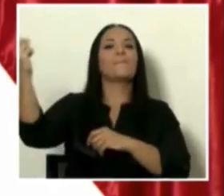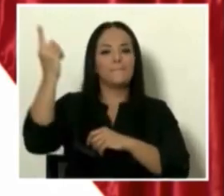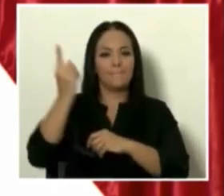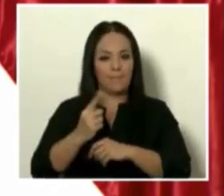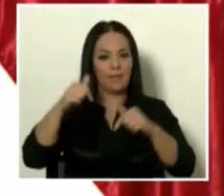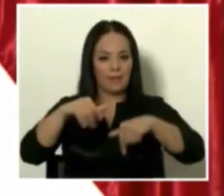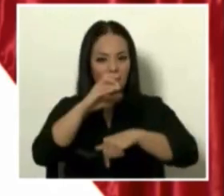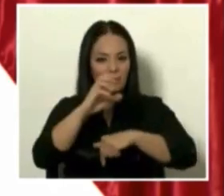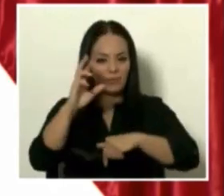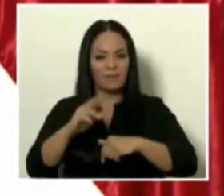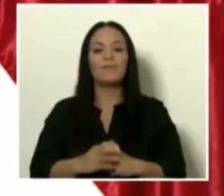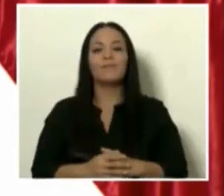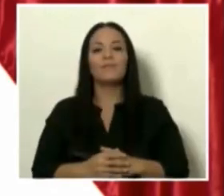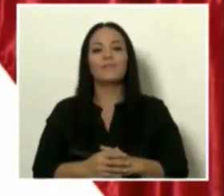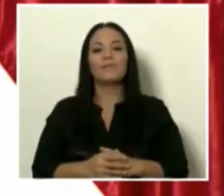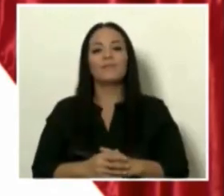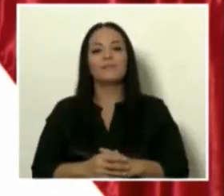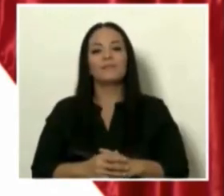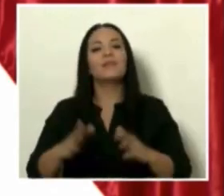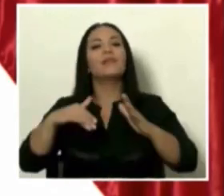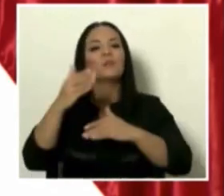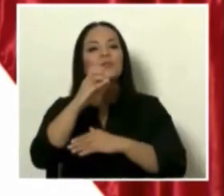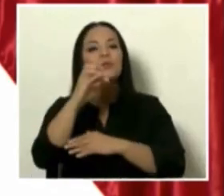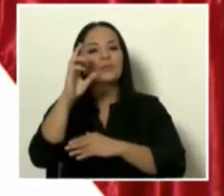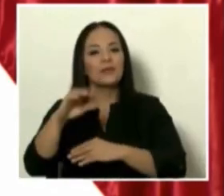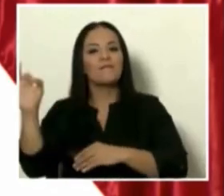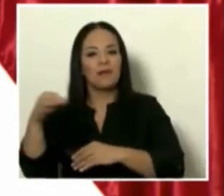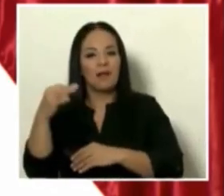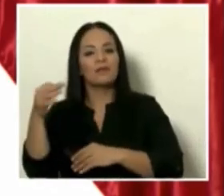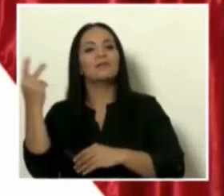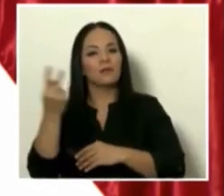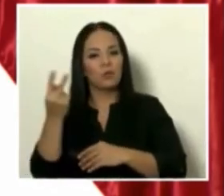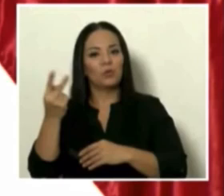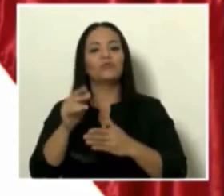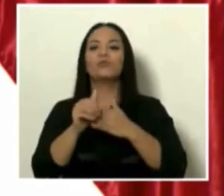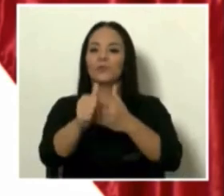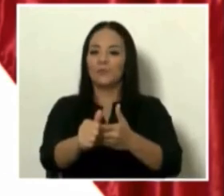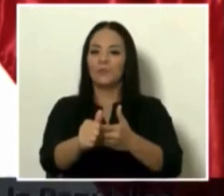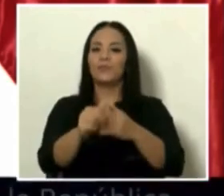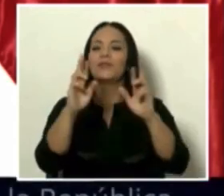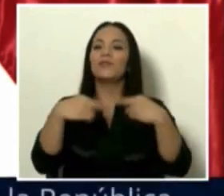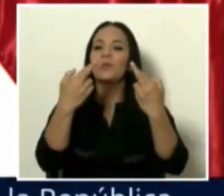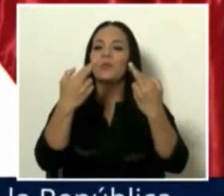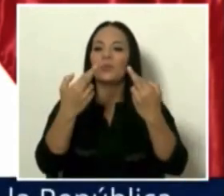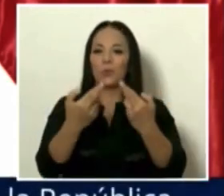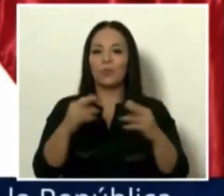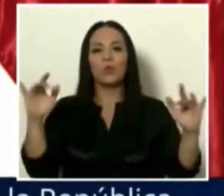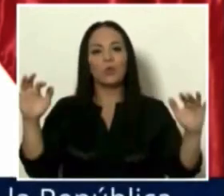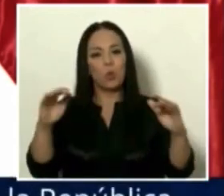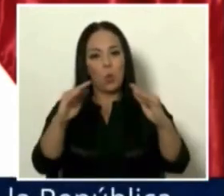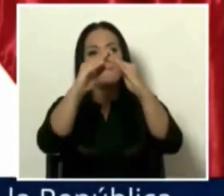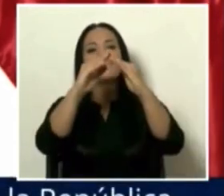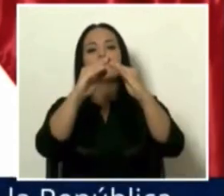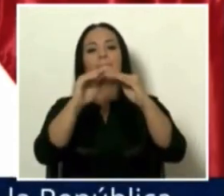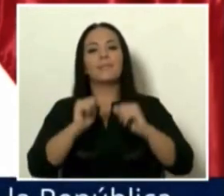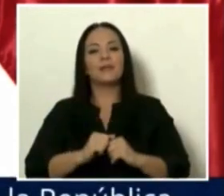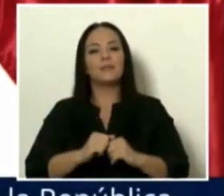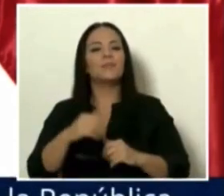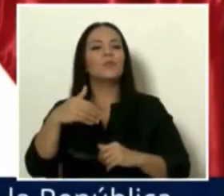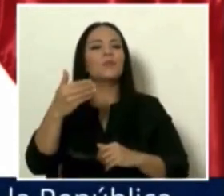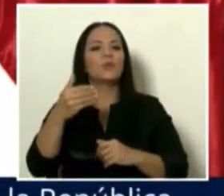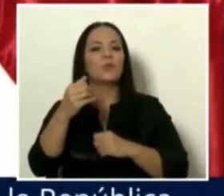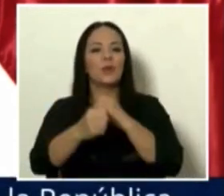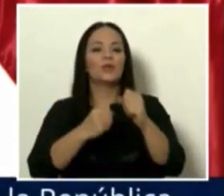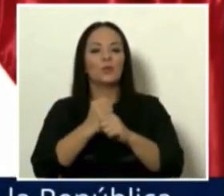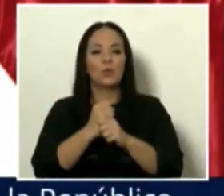después Costa Rica y Francia presidamos la reunión, ya la cumbre, en el año